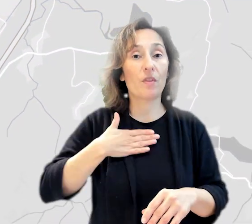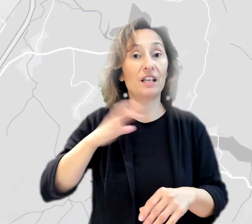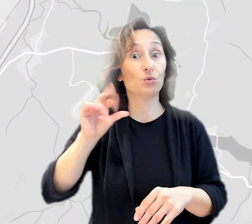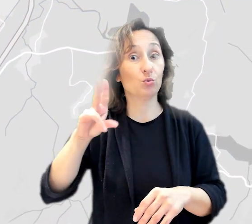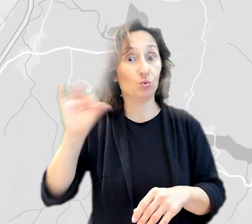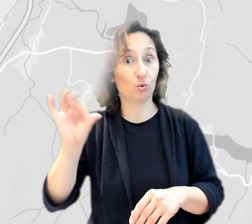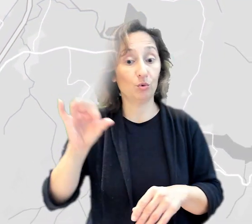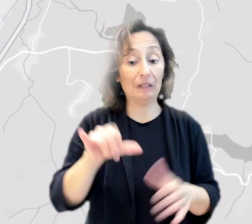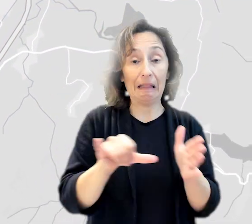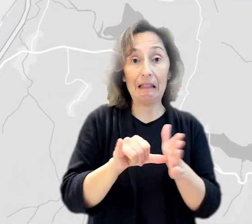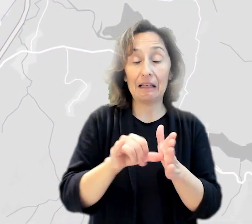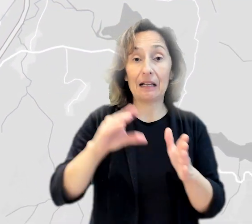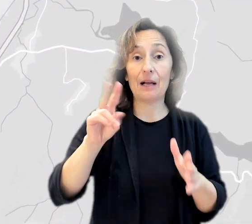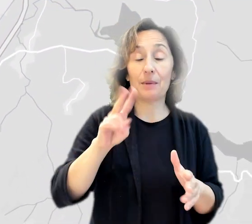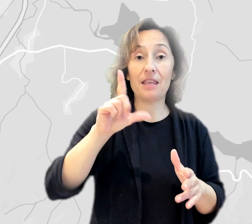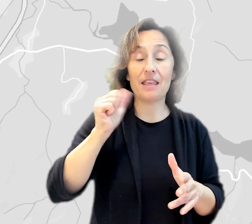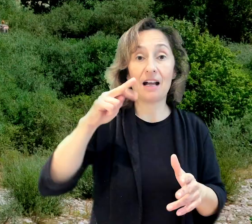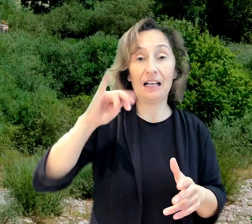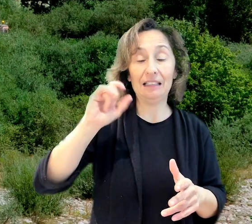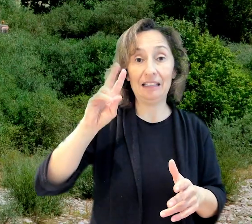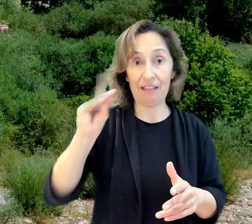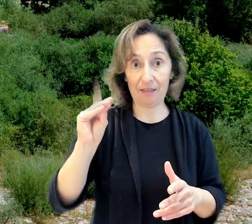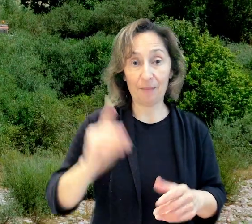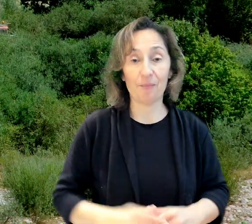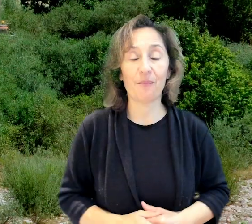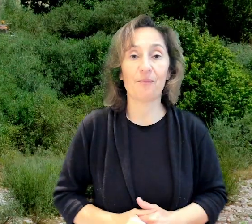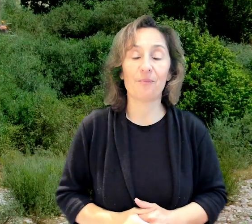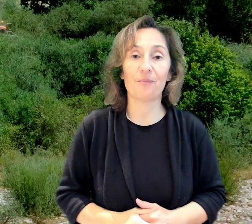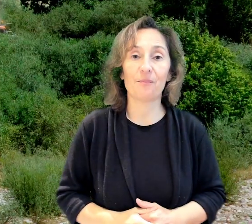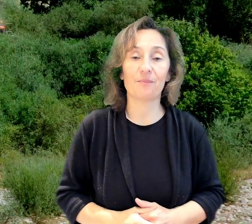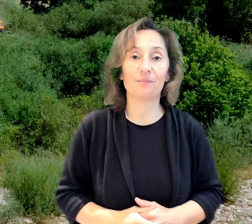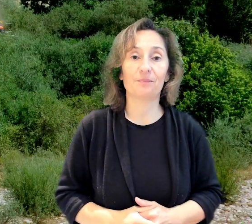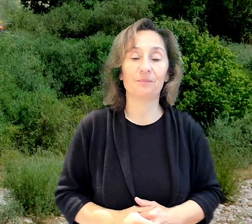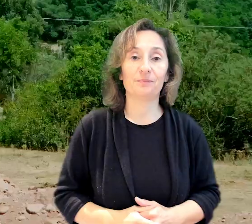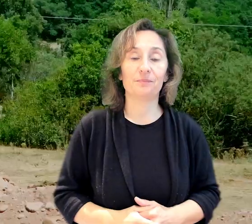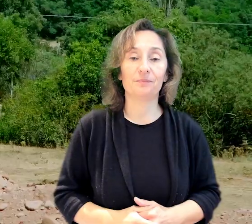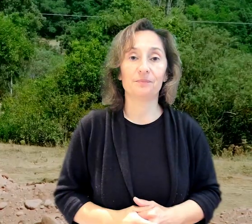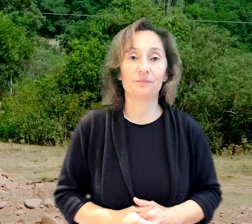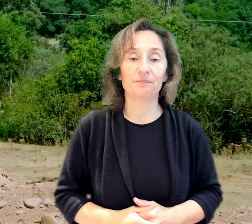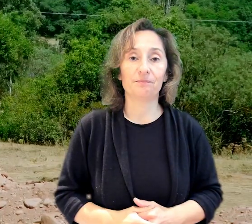Campo de Suso, en las inmediaciones de Villacantez. También es un roberto de obras.